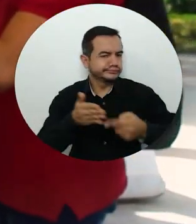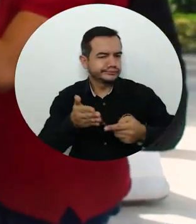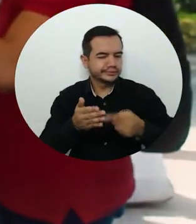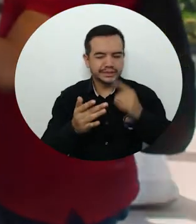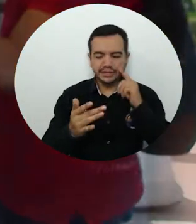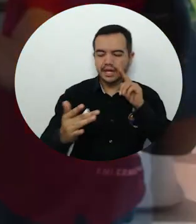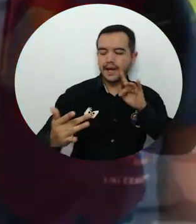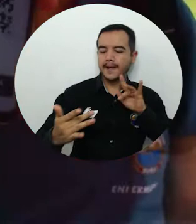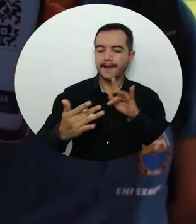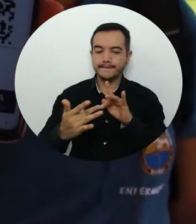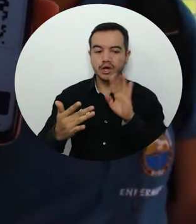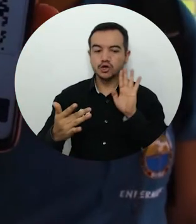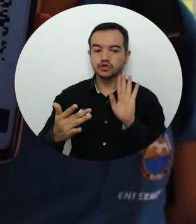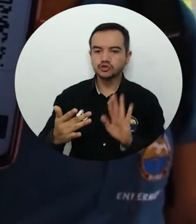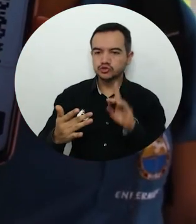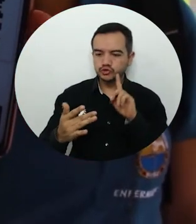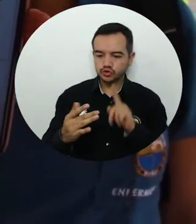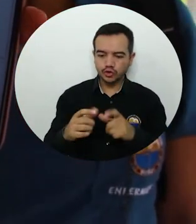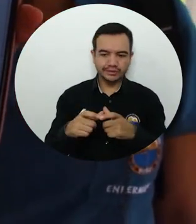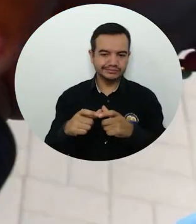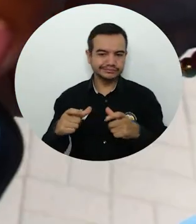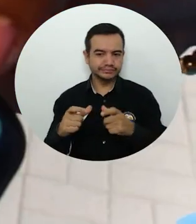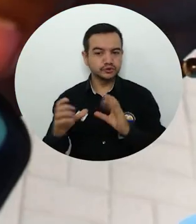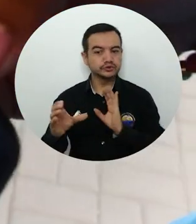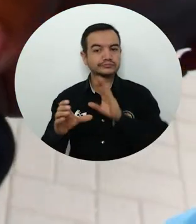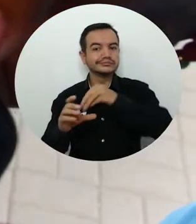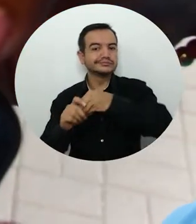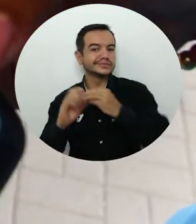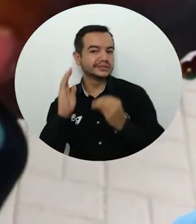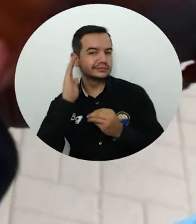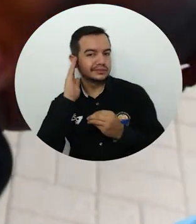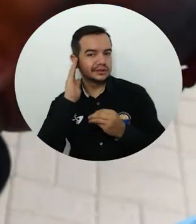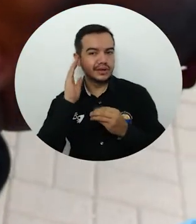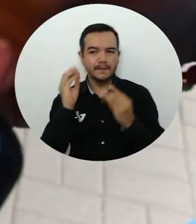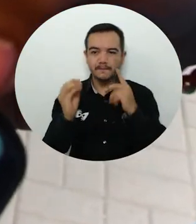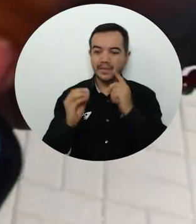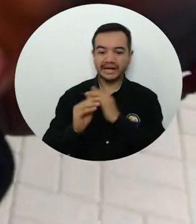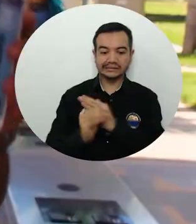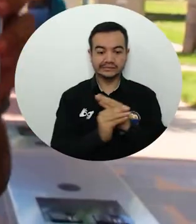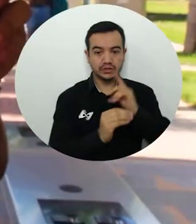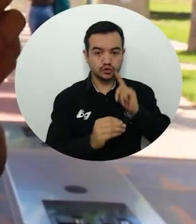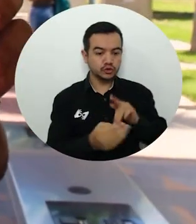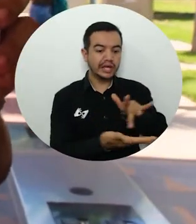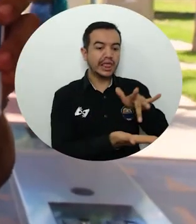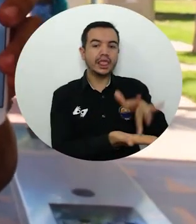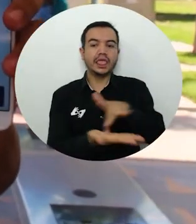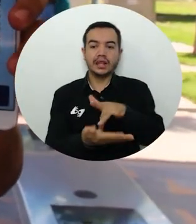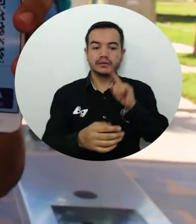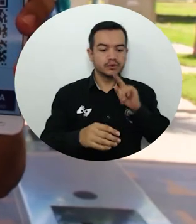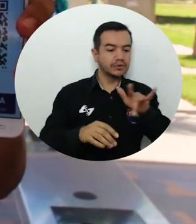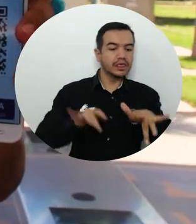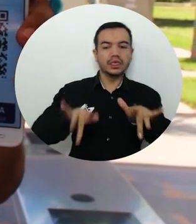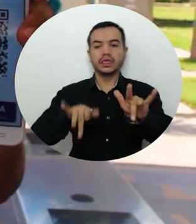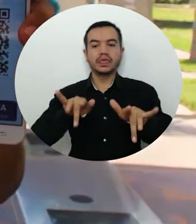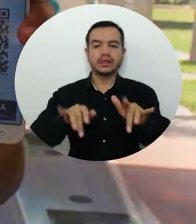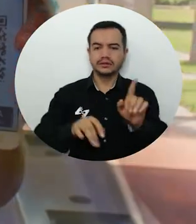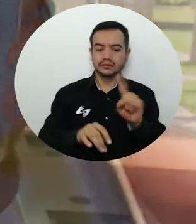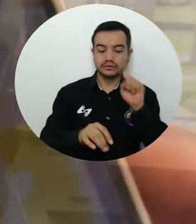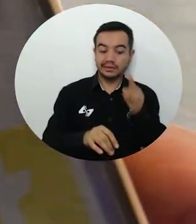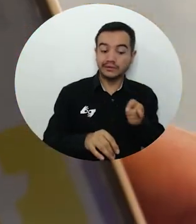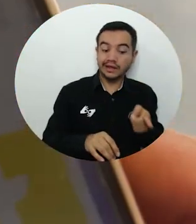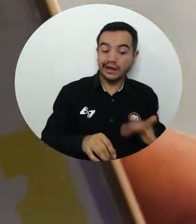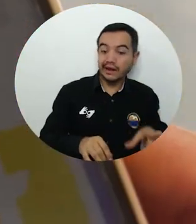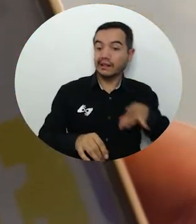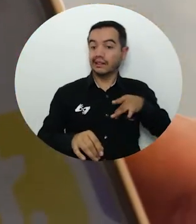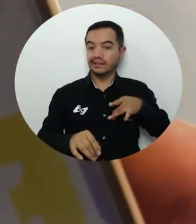y a poder minimizar los riesgos que significan tocar superficies que podrían estar eventualmente en